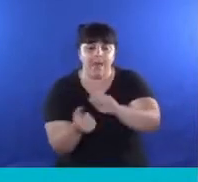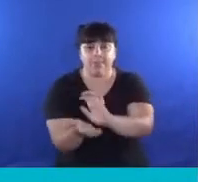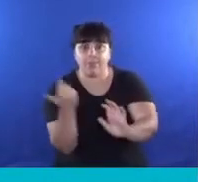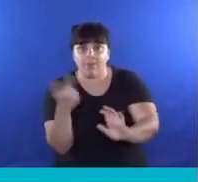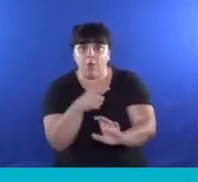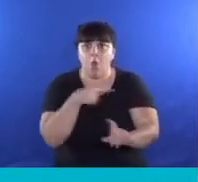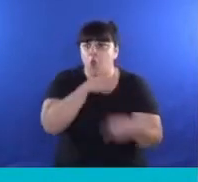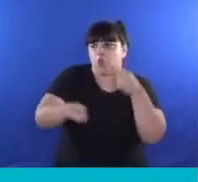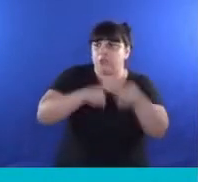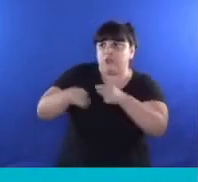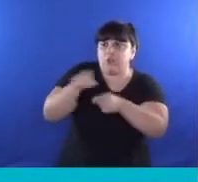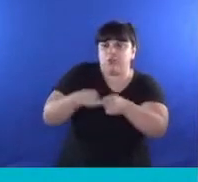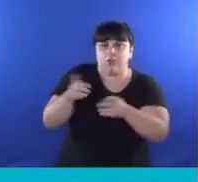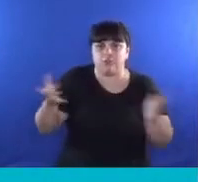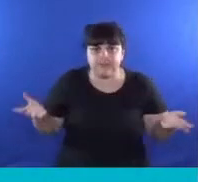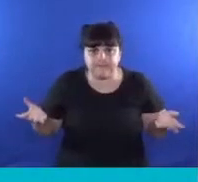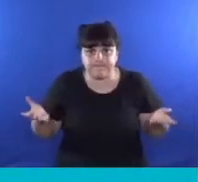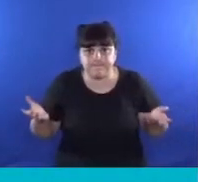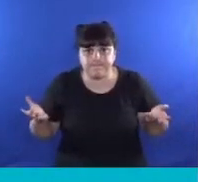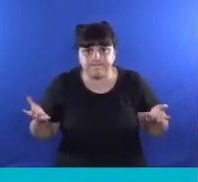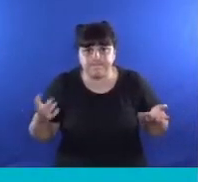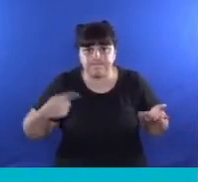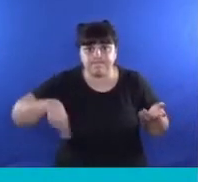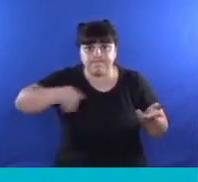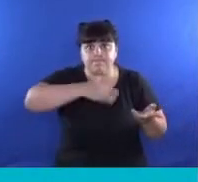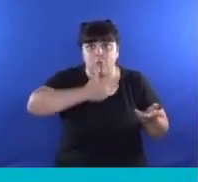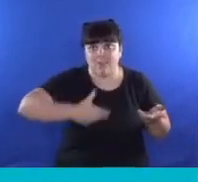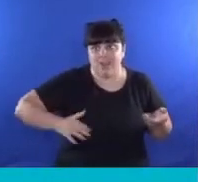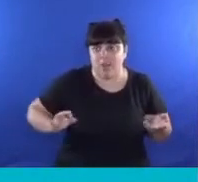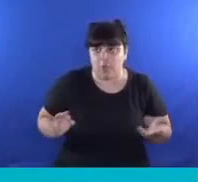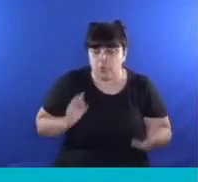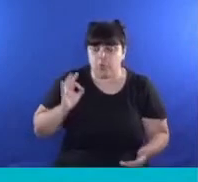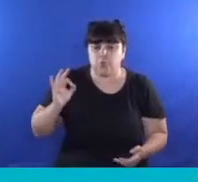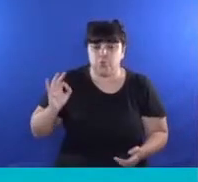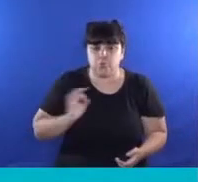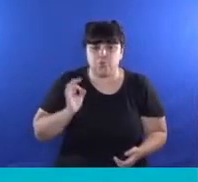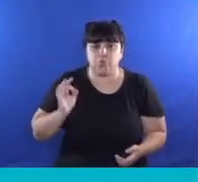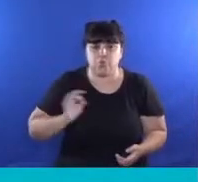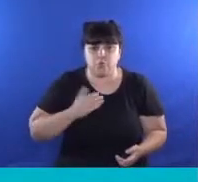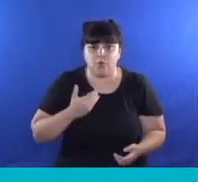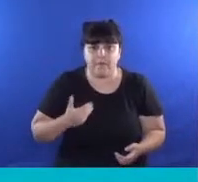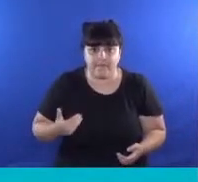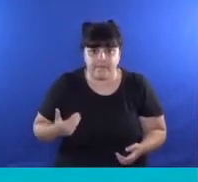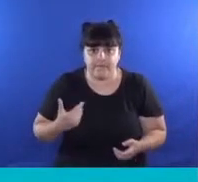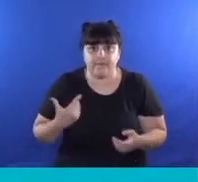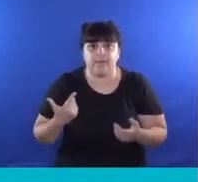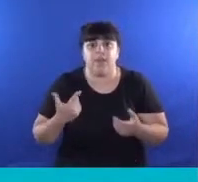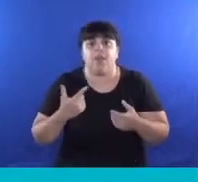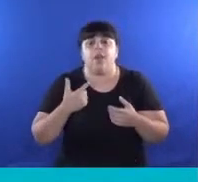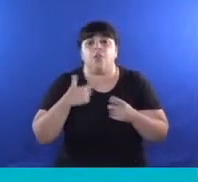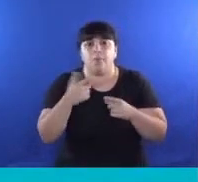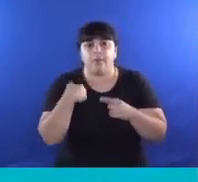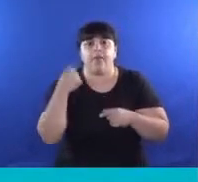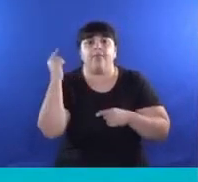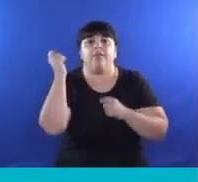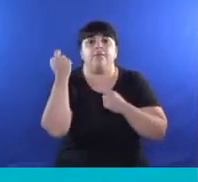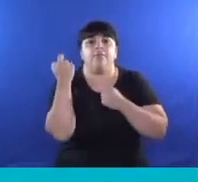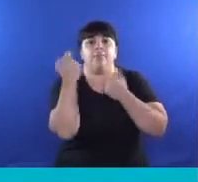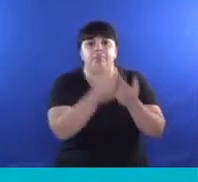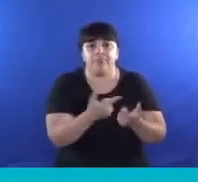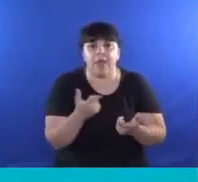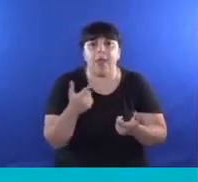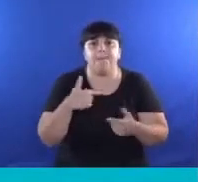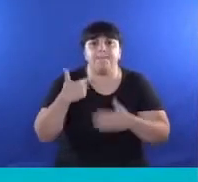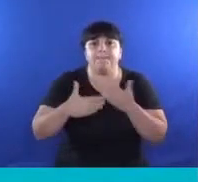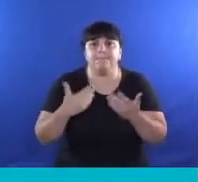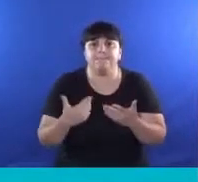durante años con delegaciones de facultades que fueron